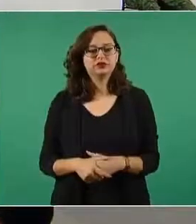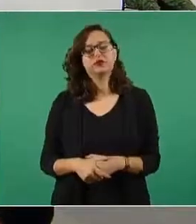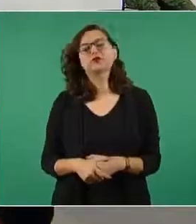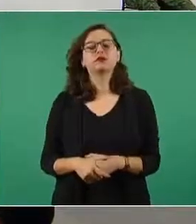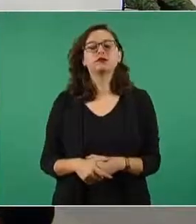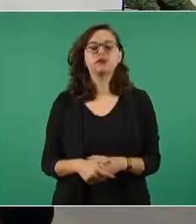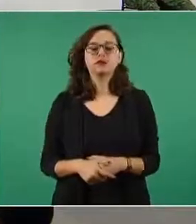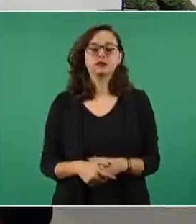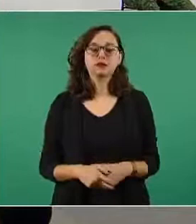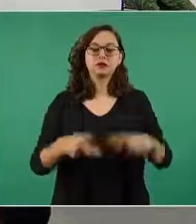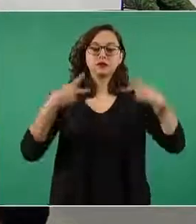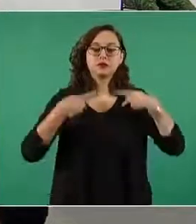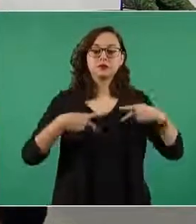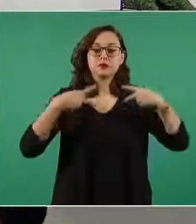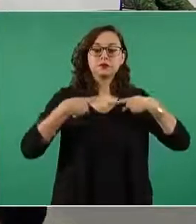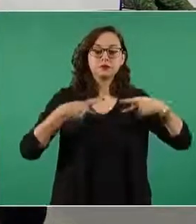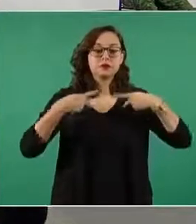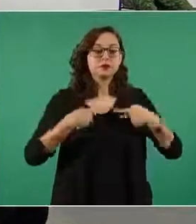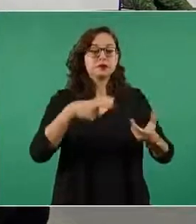obreros denuncian